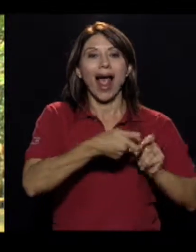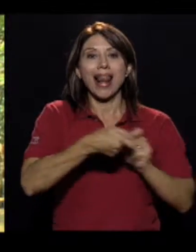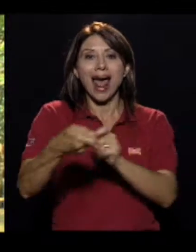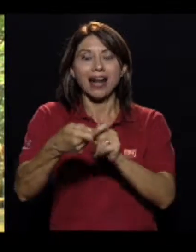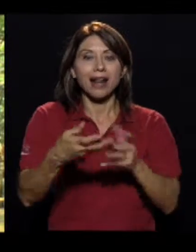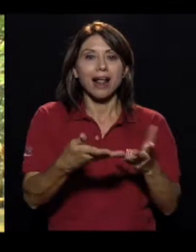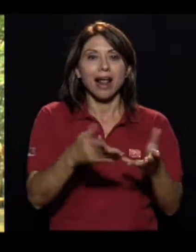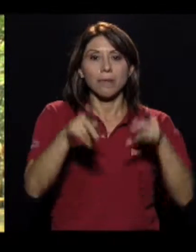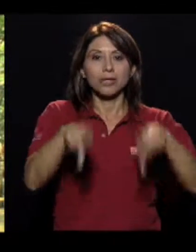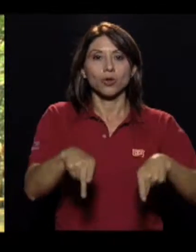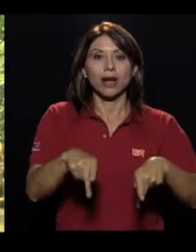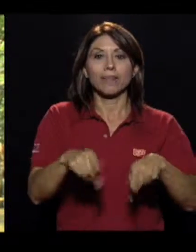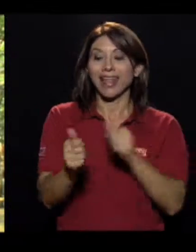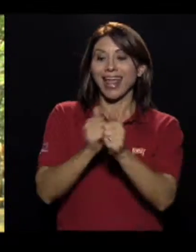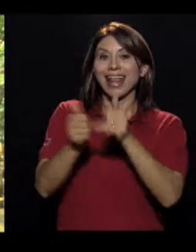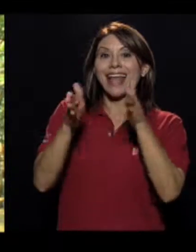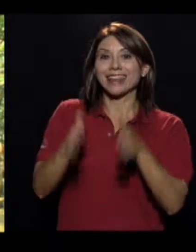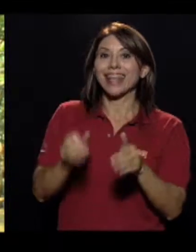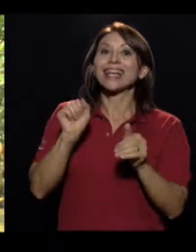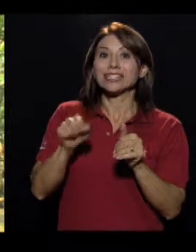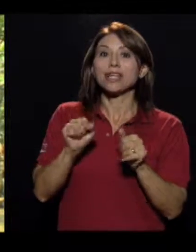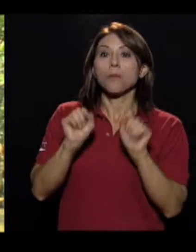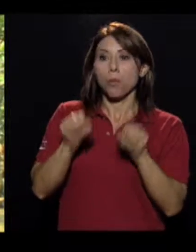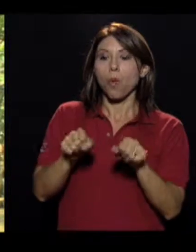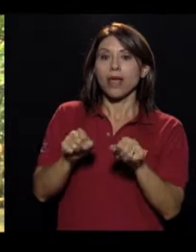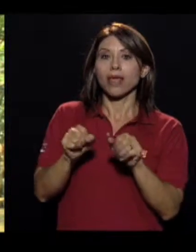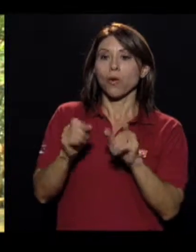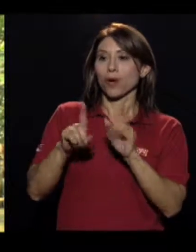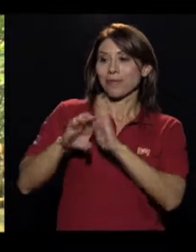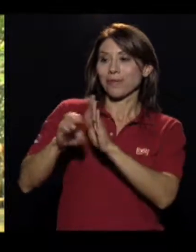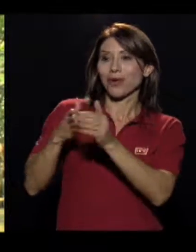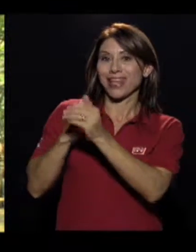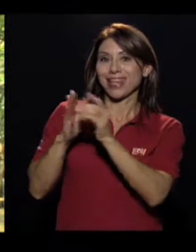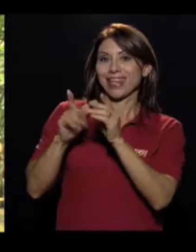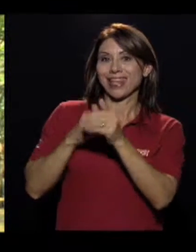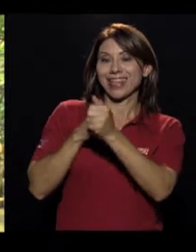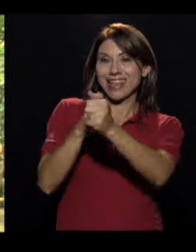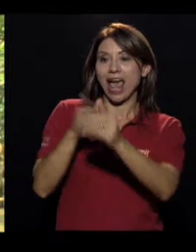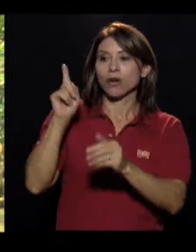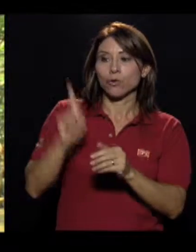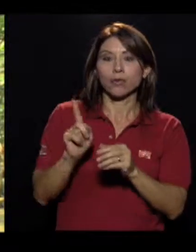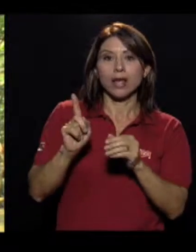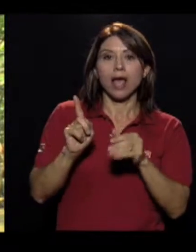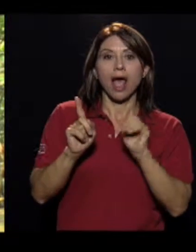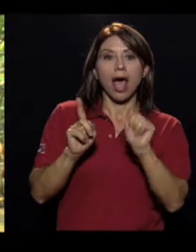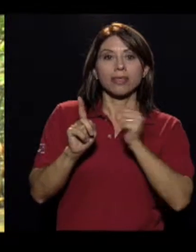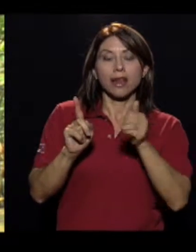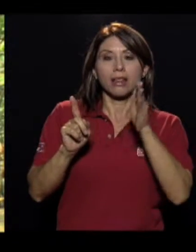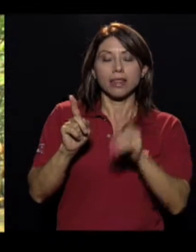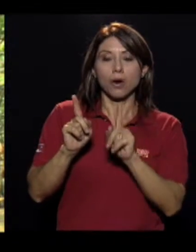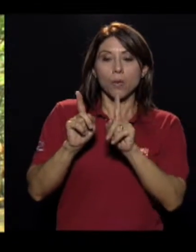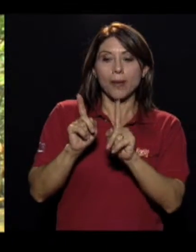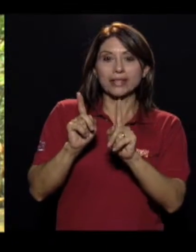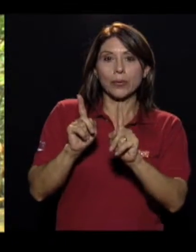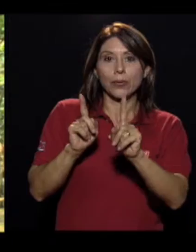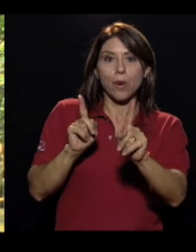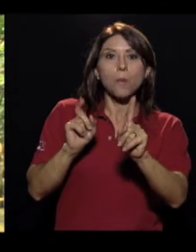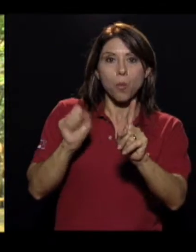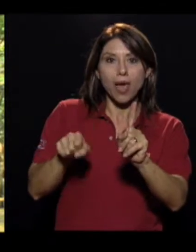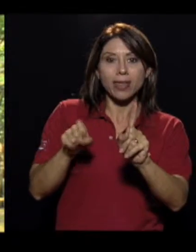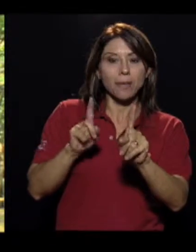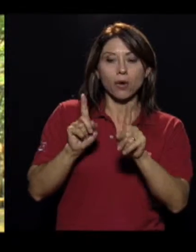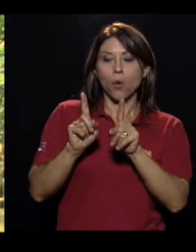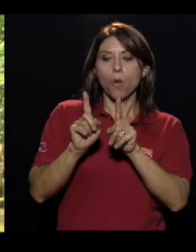irse, o sea, él sí puede adelantar al guía, y él puede inclusive soltar al guía y terminar, más que todo cuando ya hay un cierre de